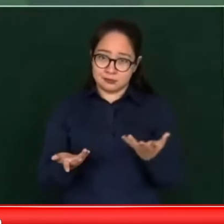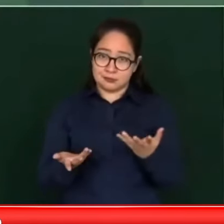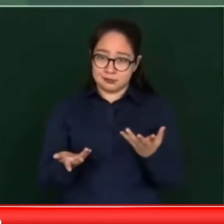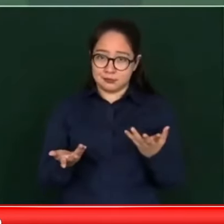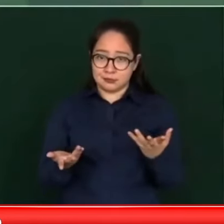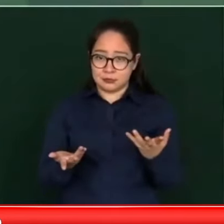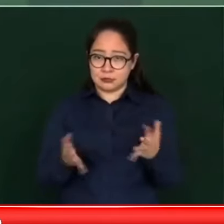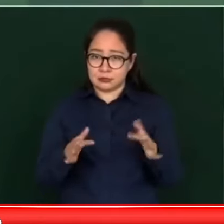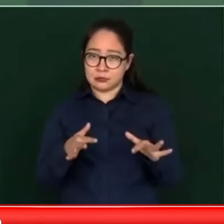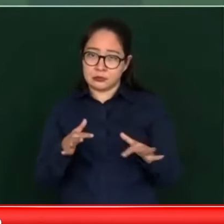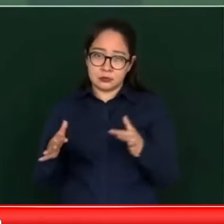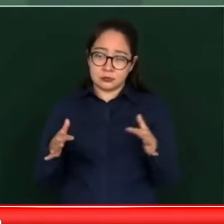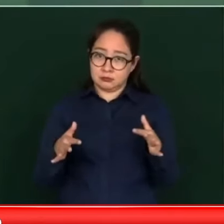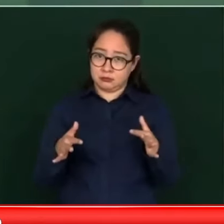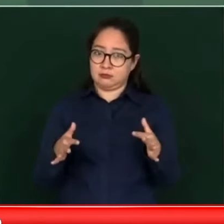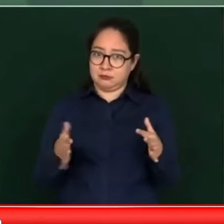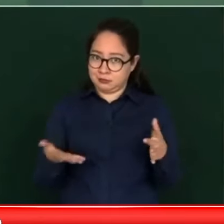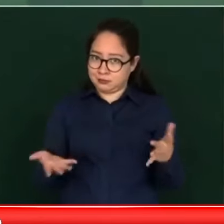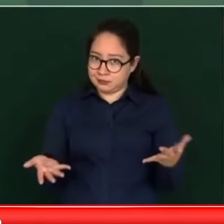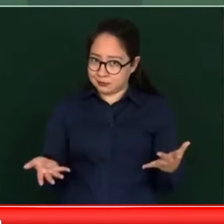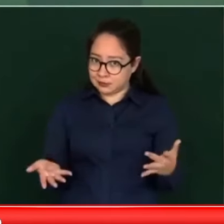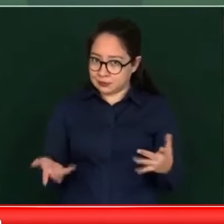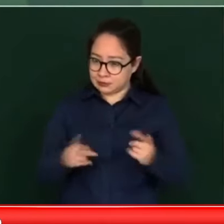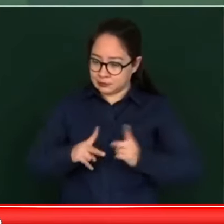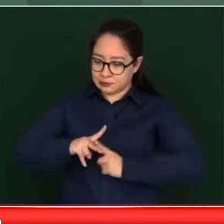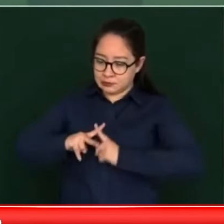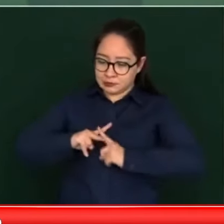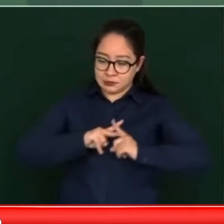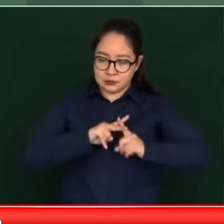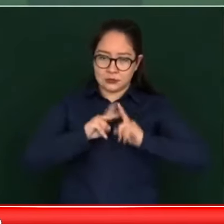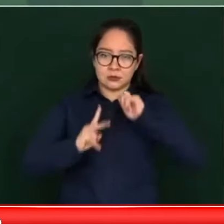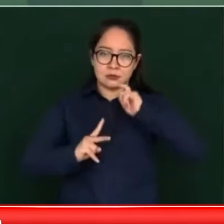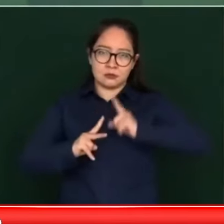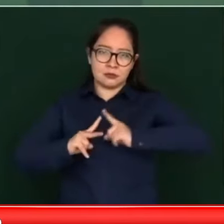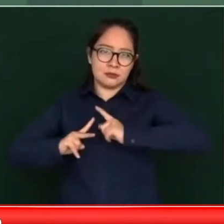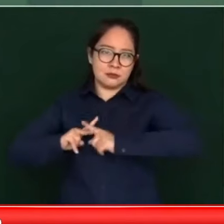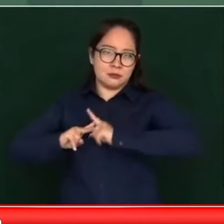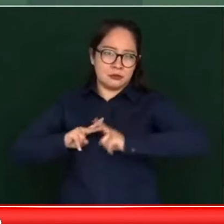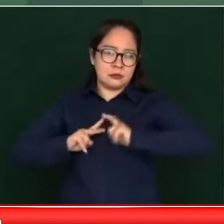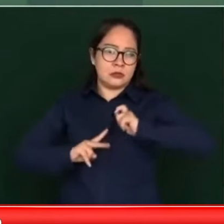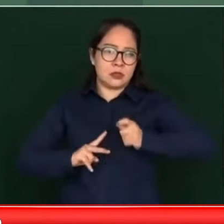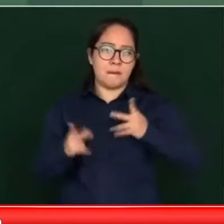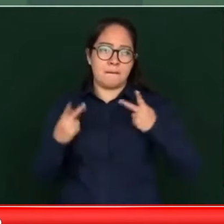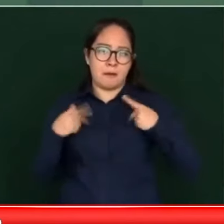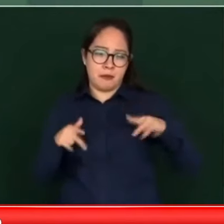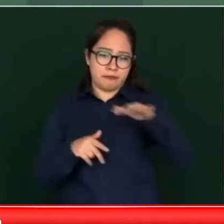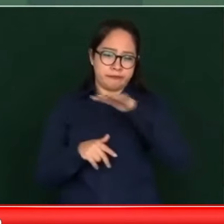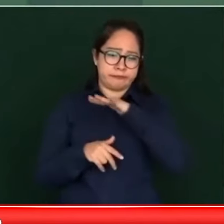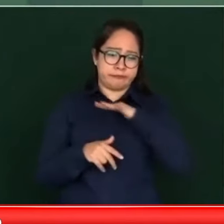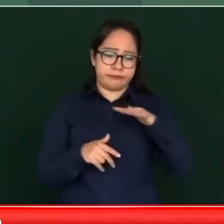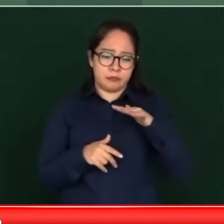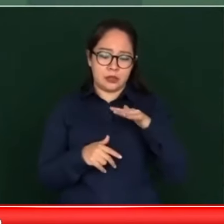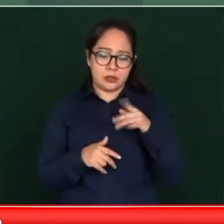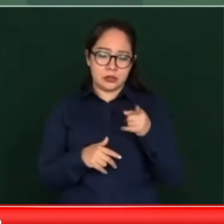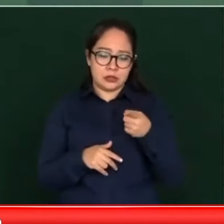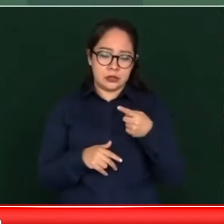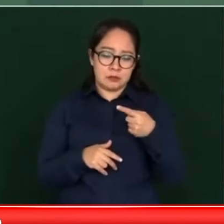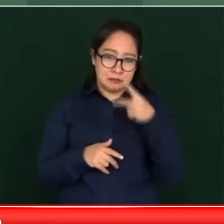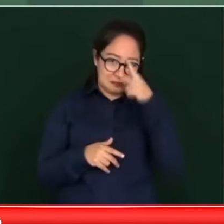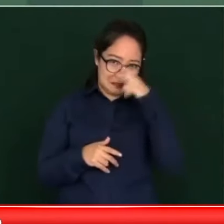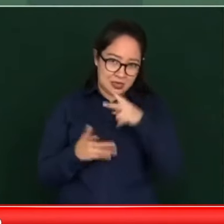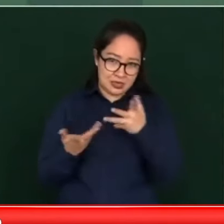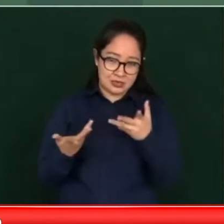porque la mayor parte de la gente que tiene que